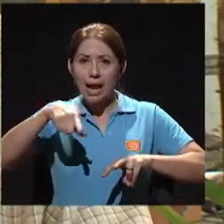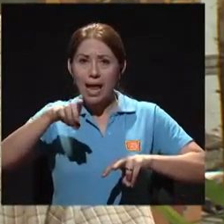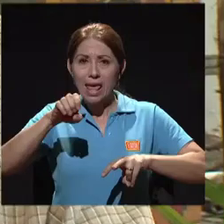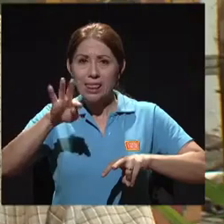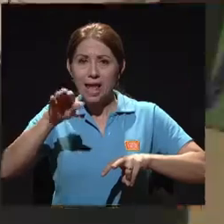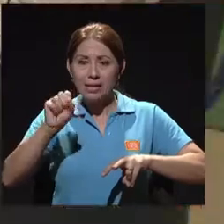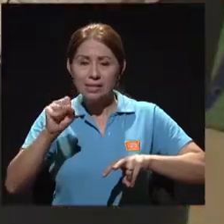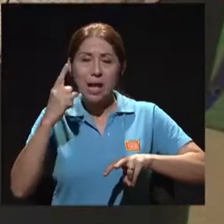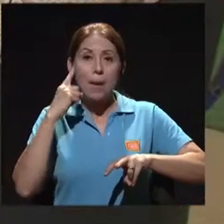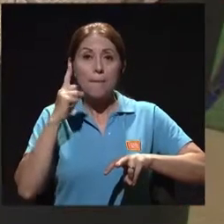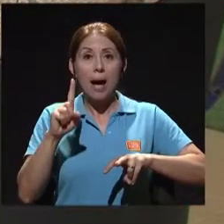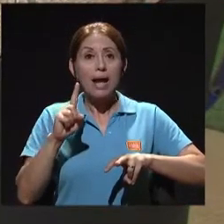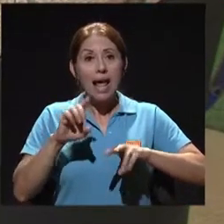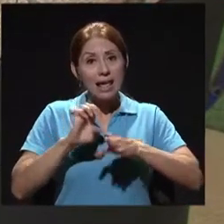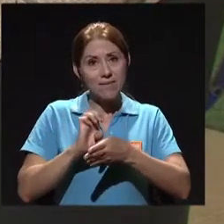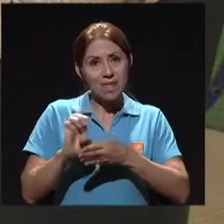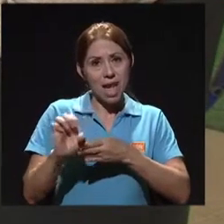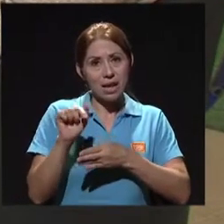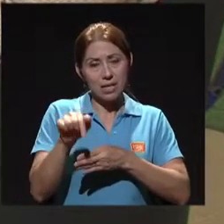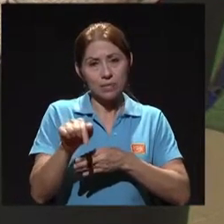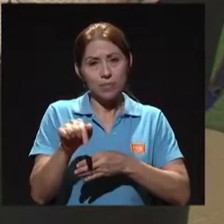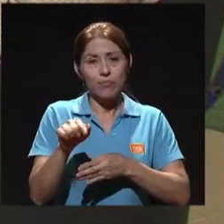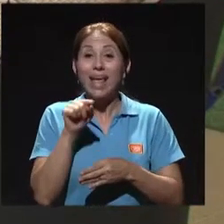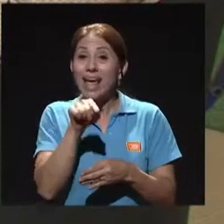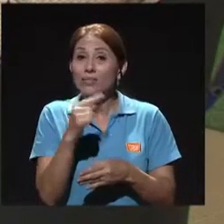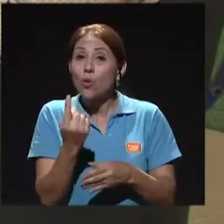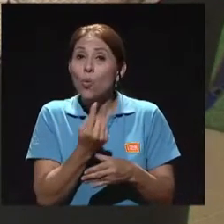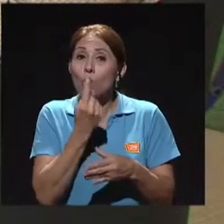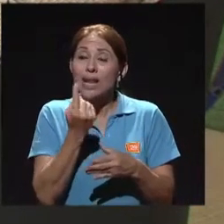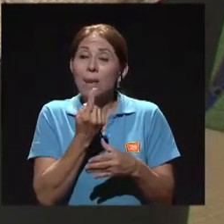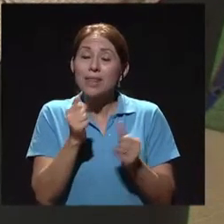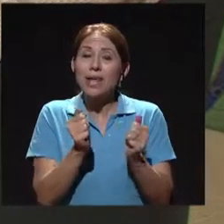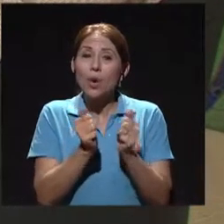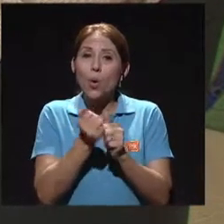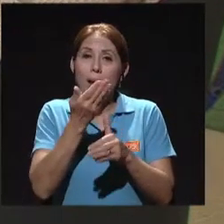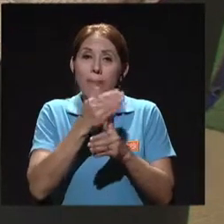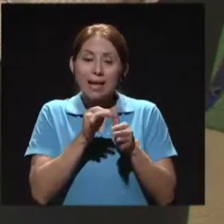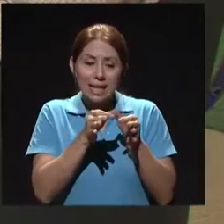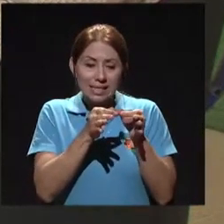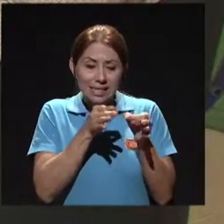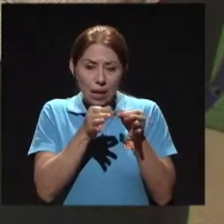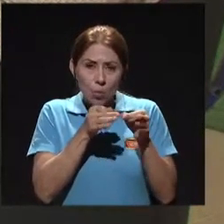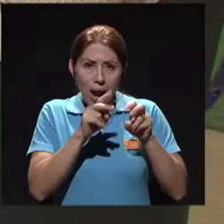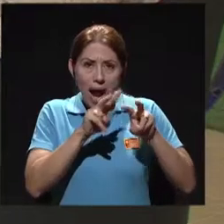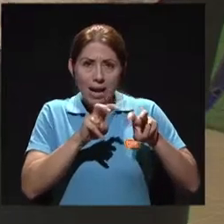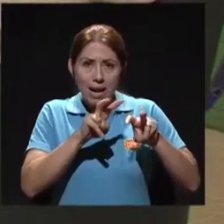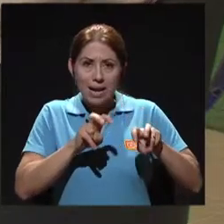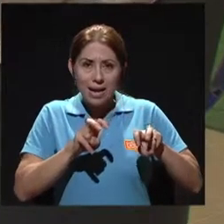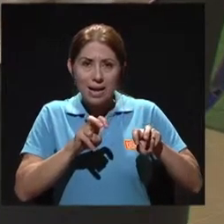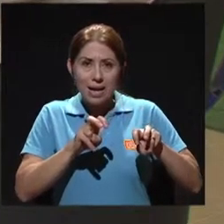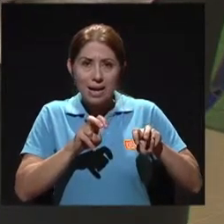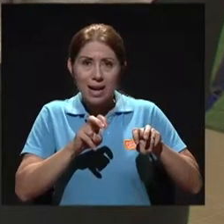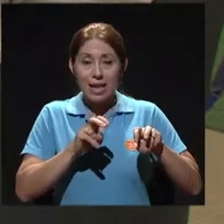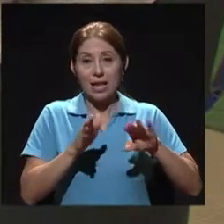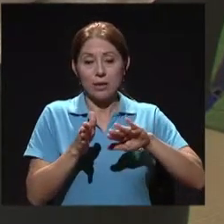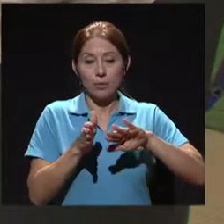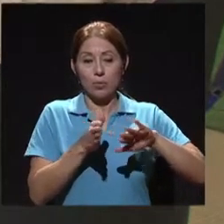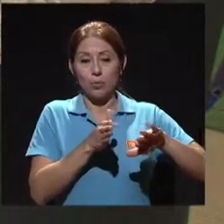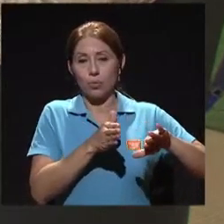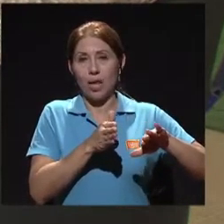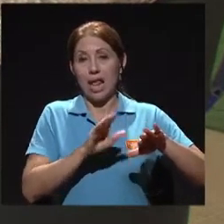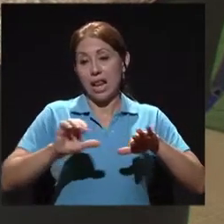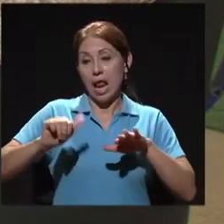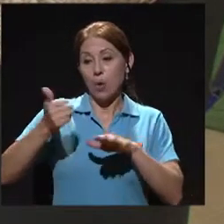los sangrados. Eso únicamente la parte, digamos, celular de la hematología. Y luego tenemos la otra parte